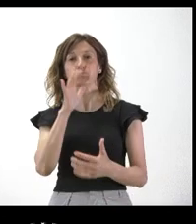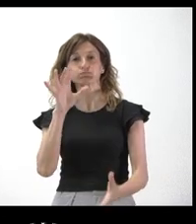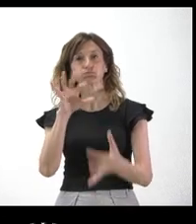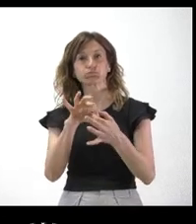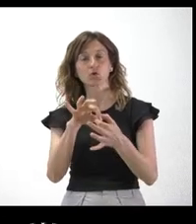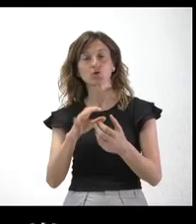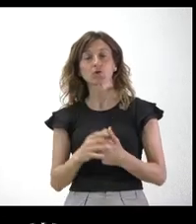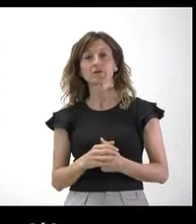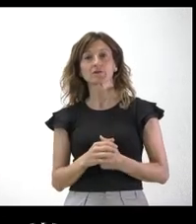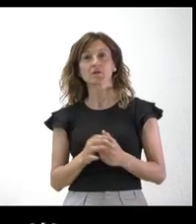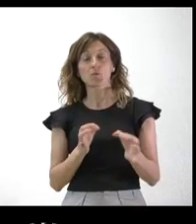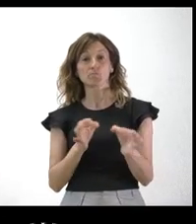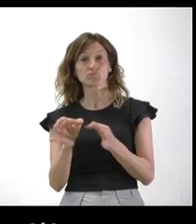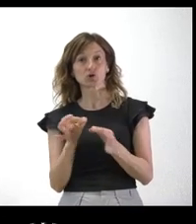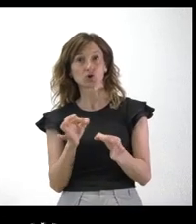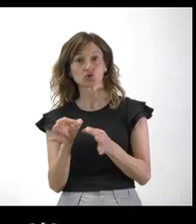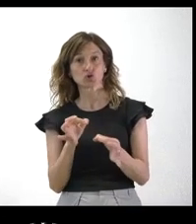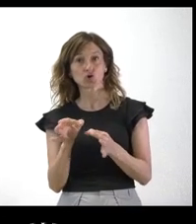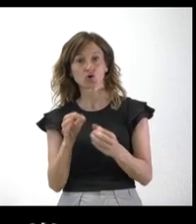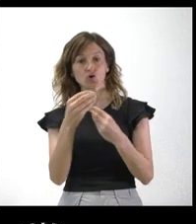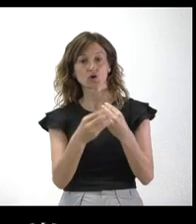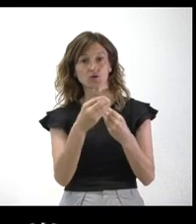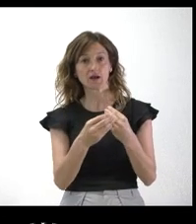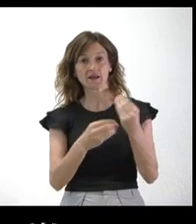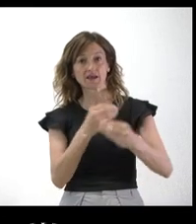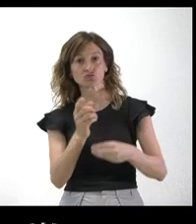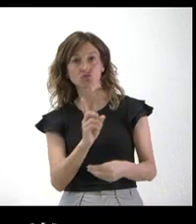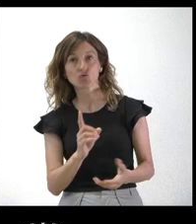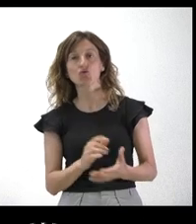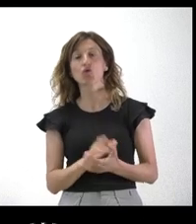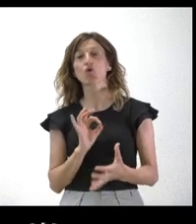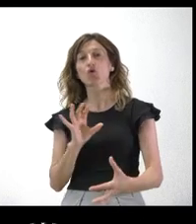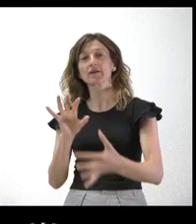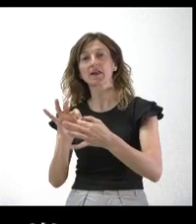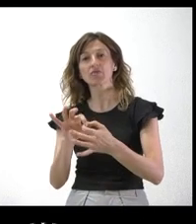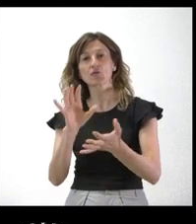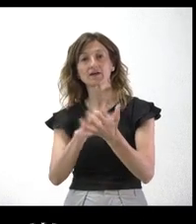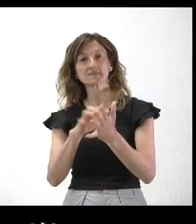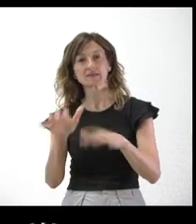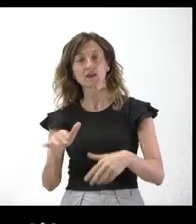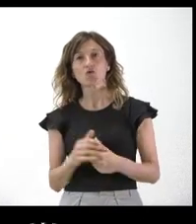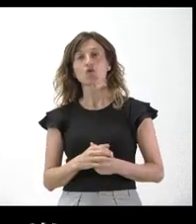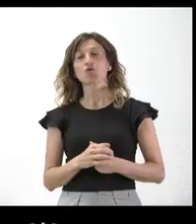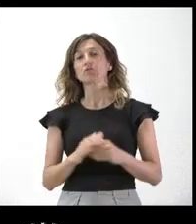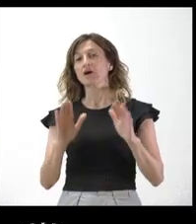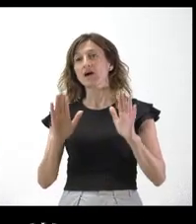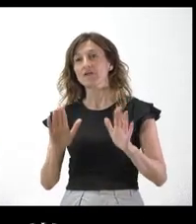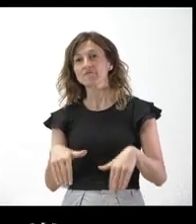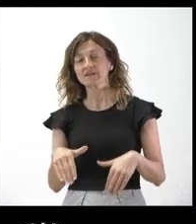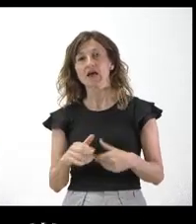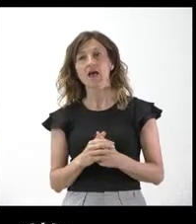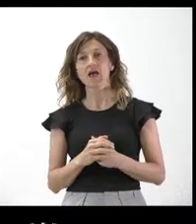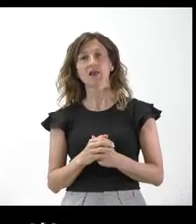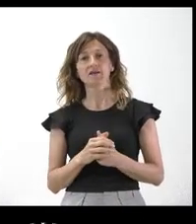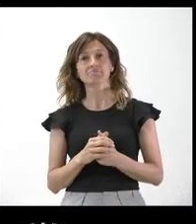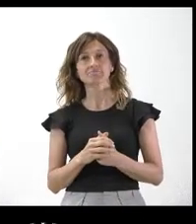se activó el protocolo por parte de Canarias o tiene que ver con que Castilla y León finalmente no activó tampoco ese